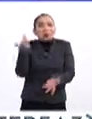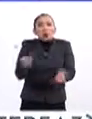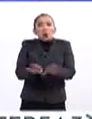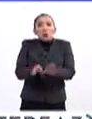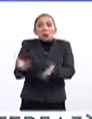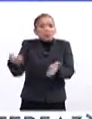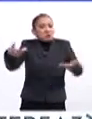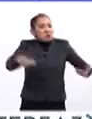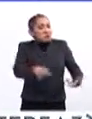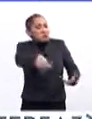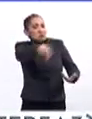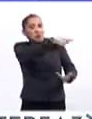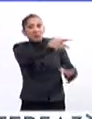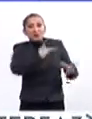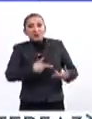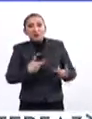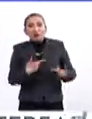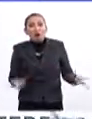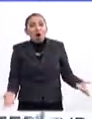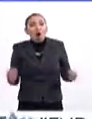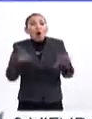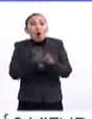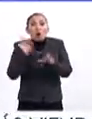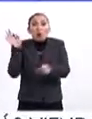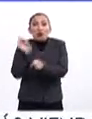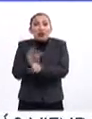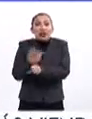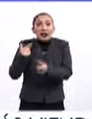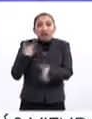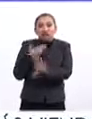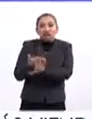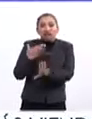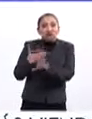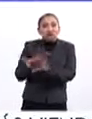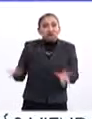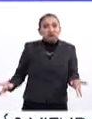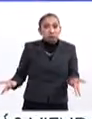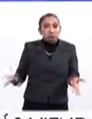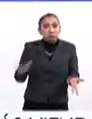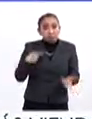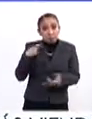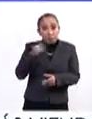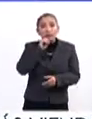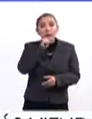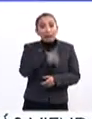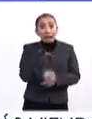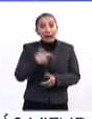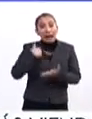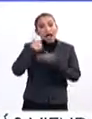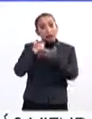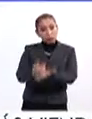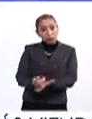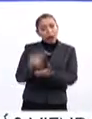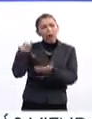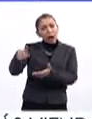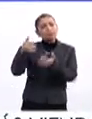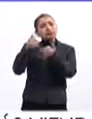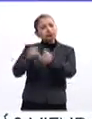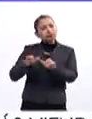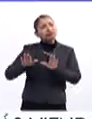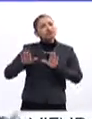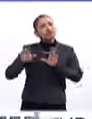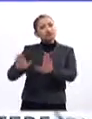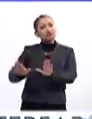cómo presentarlos ante el resto de la sociedad, cómo protegerlos de las diferentes adversidades, pero al mismo tiempo ayudarlos a que sean